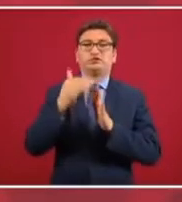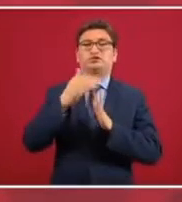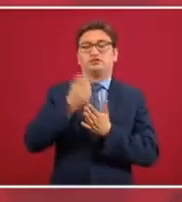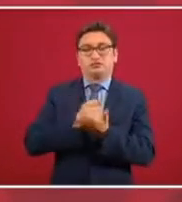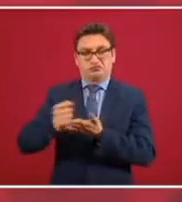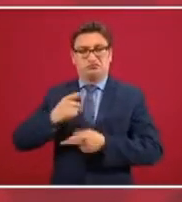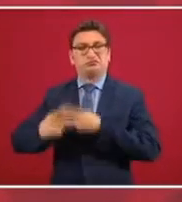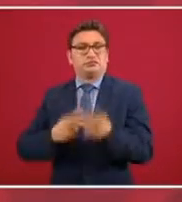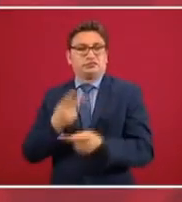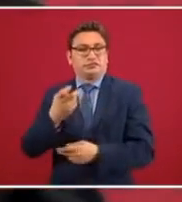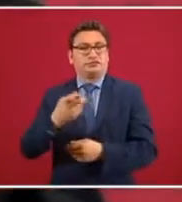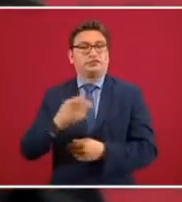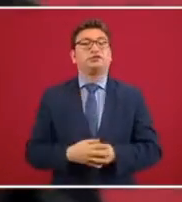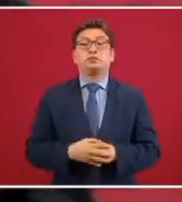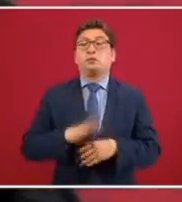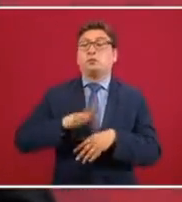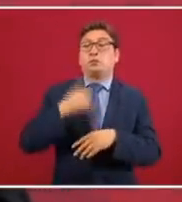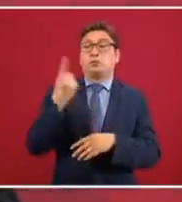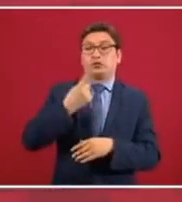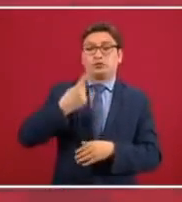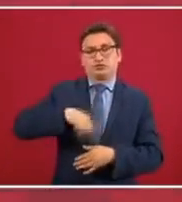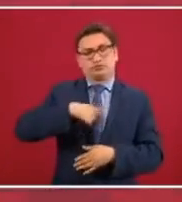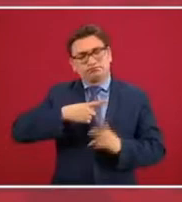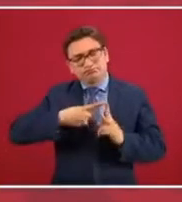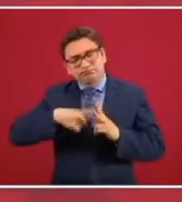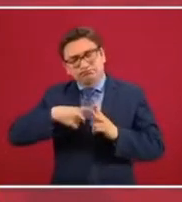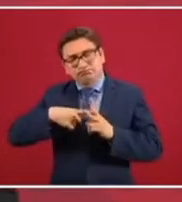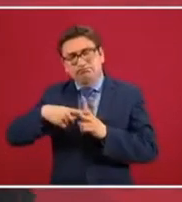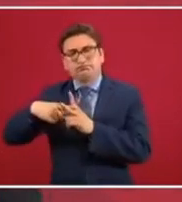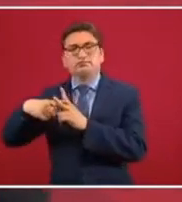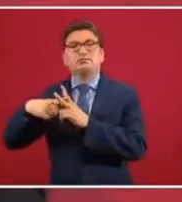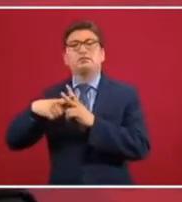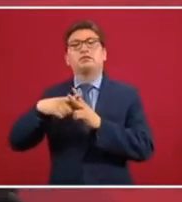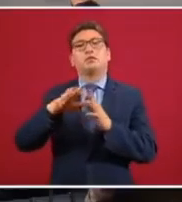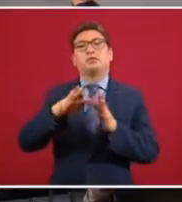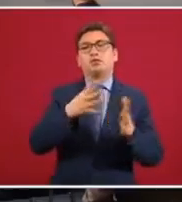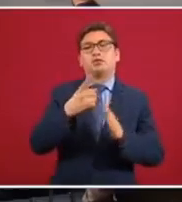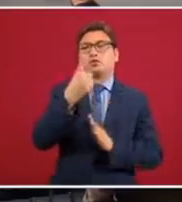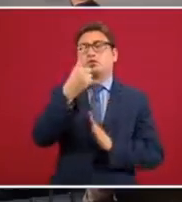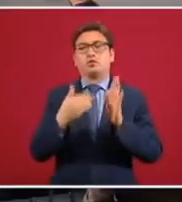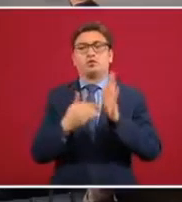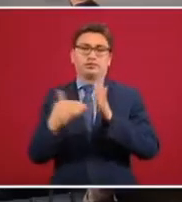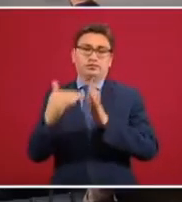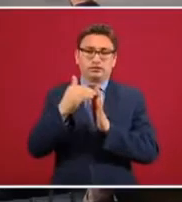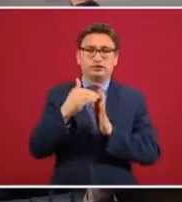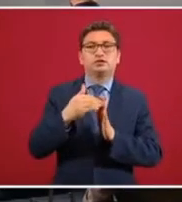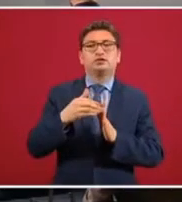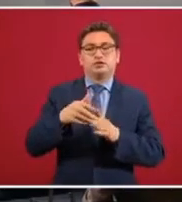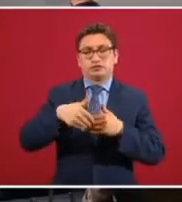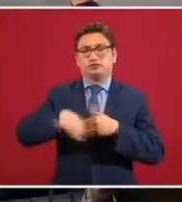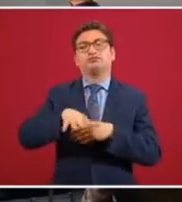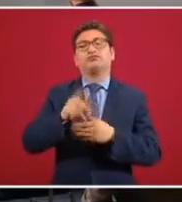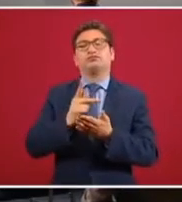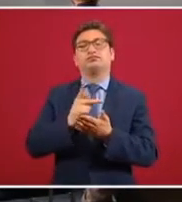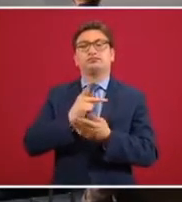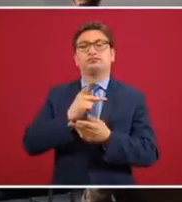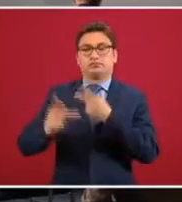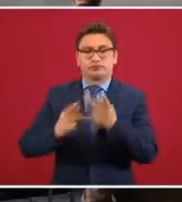calculamos que va a llegar a un millón este crédito,